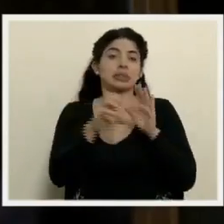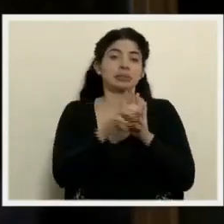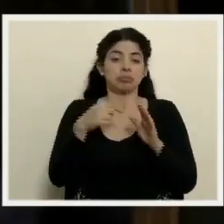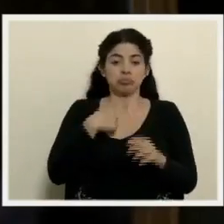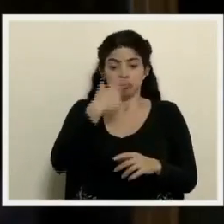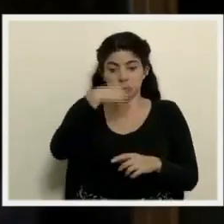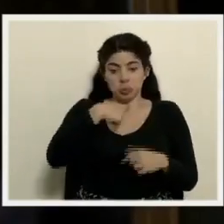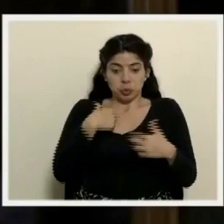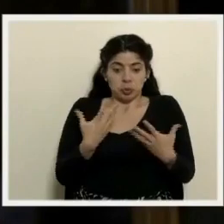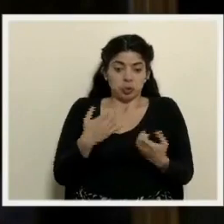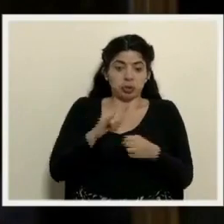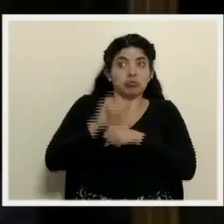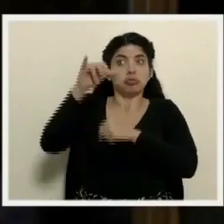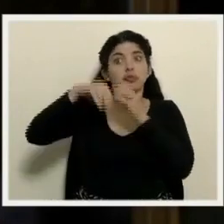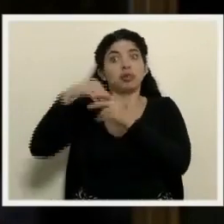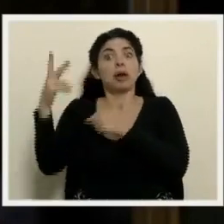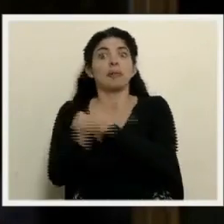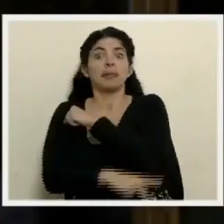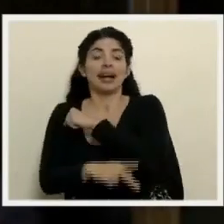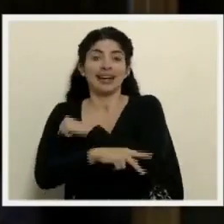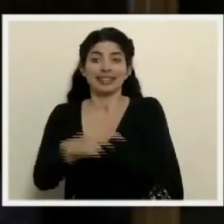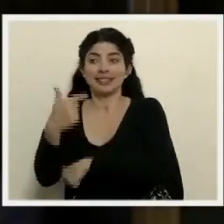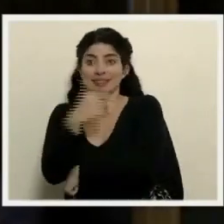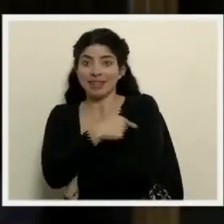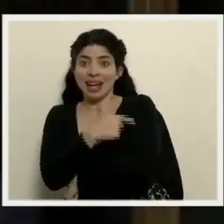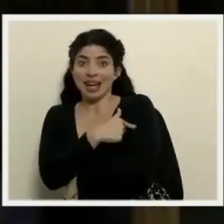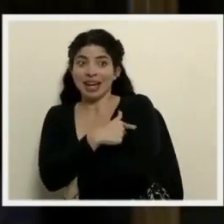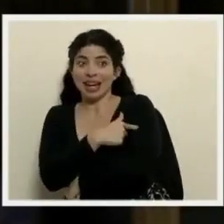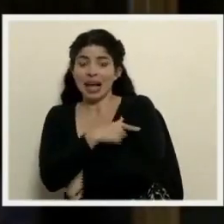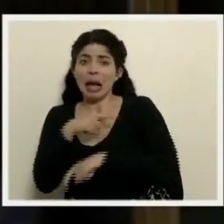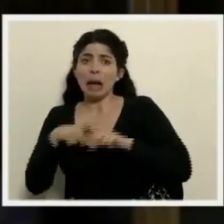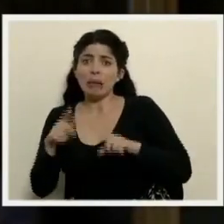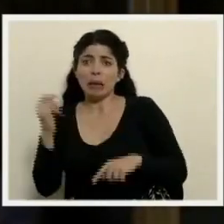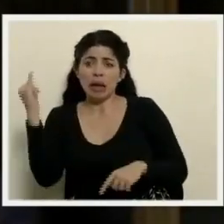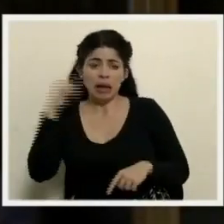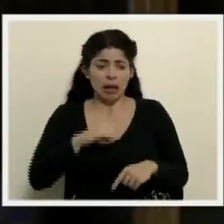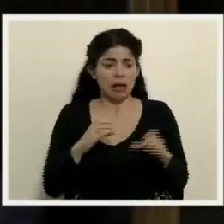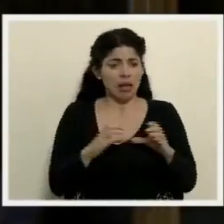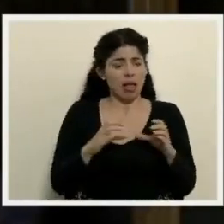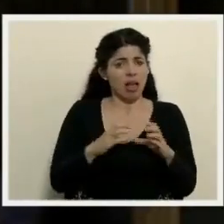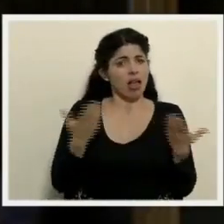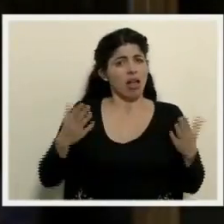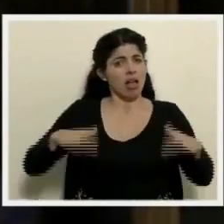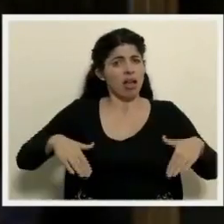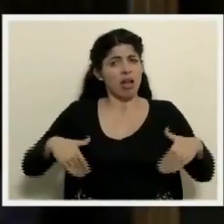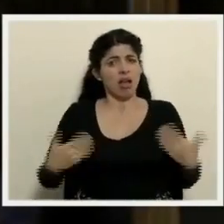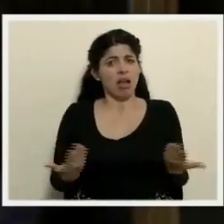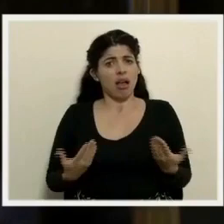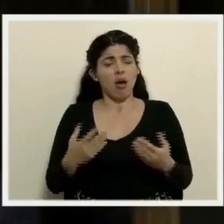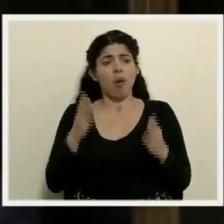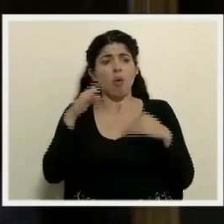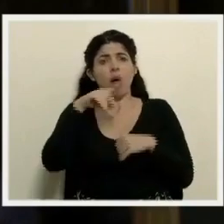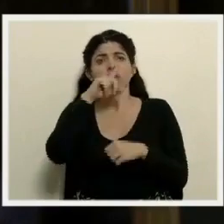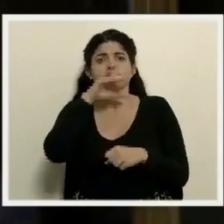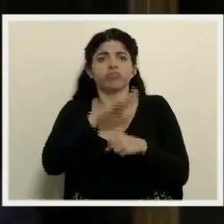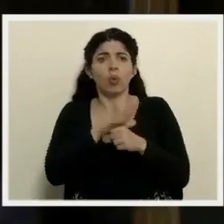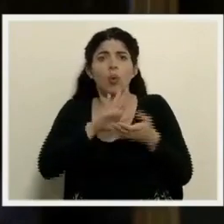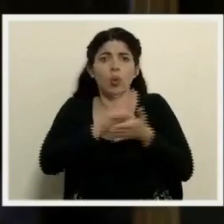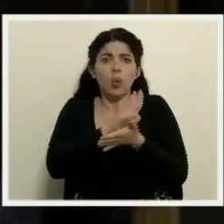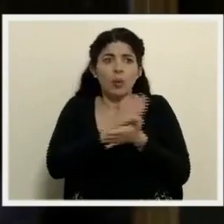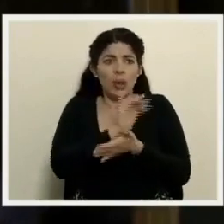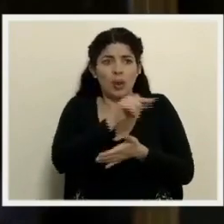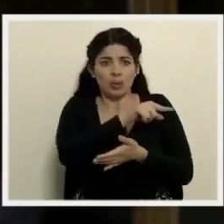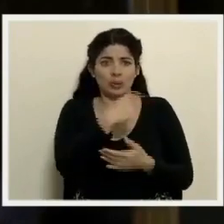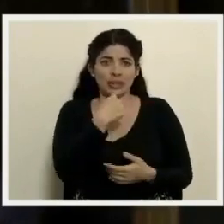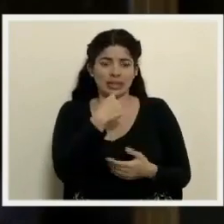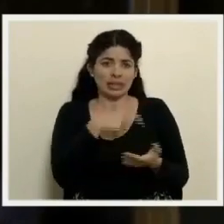extranjero a vacunarse y no tienen la posibilidad de regresar con un certificado o una garantía documental como la que ustedes